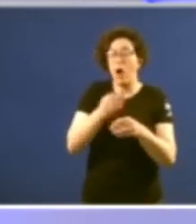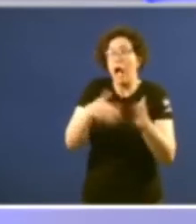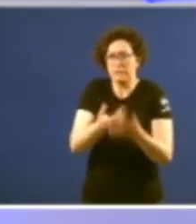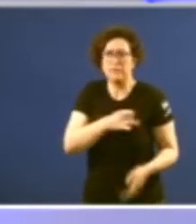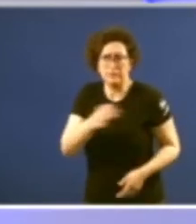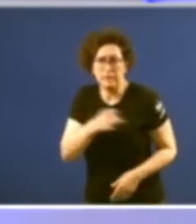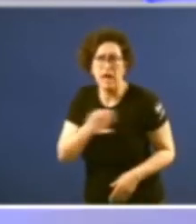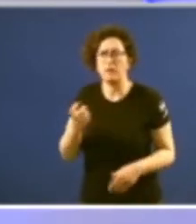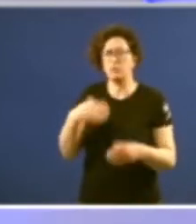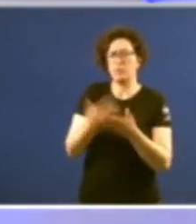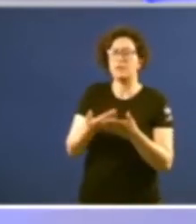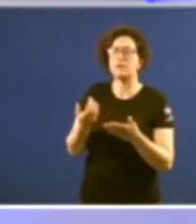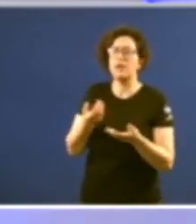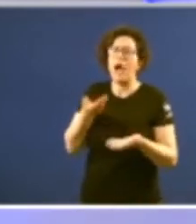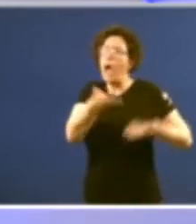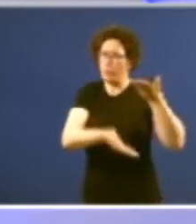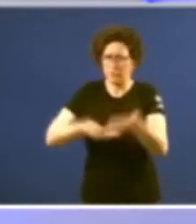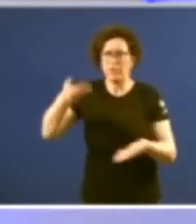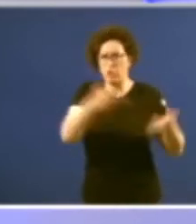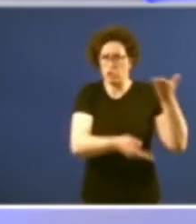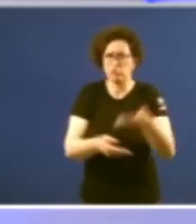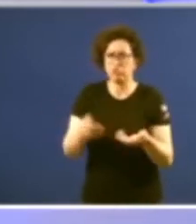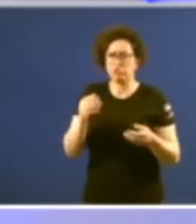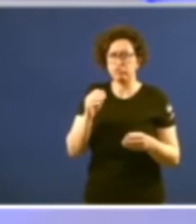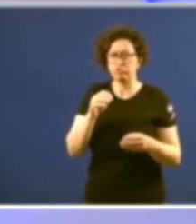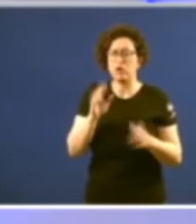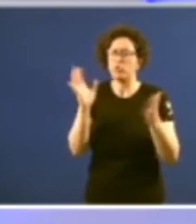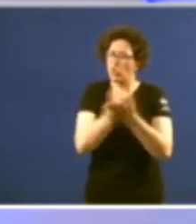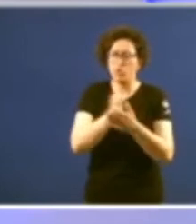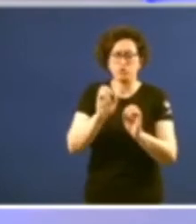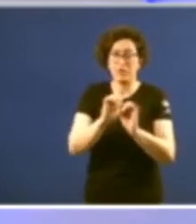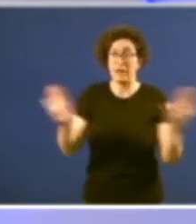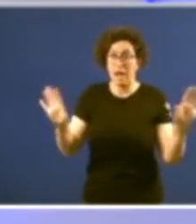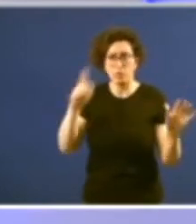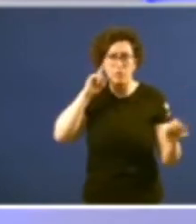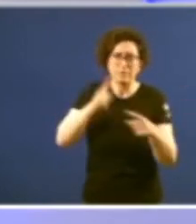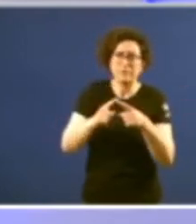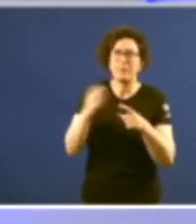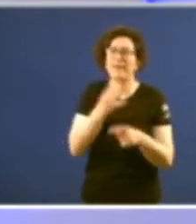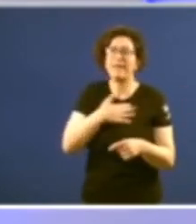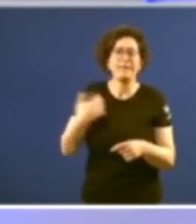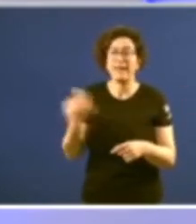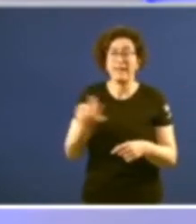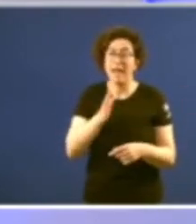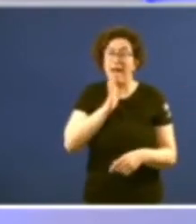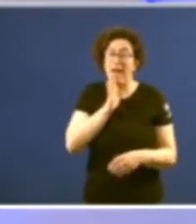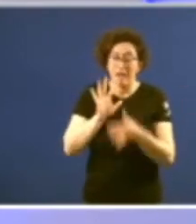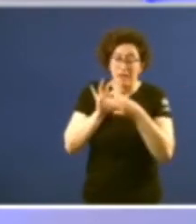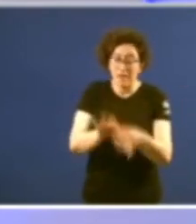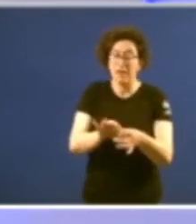fixeron as súas aportacións entodas estaba claro que o que se pretendía era que todo aquelo que tiña que ver